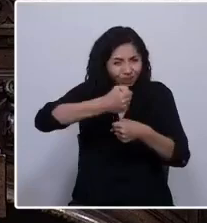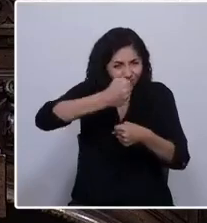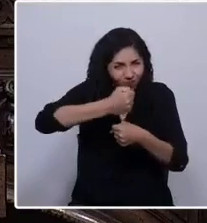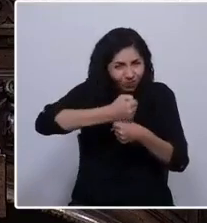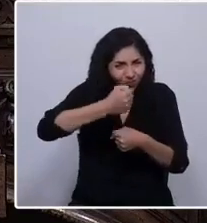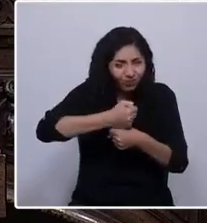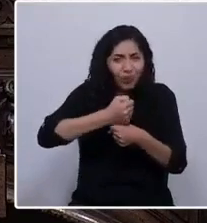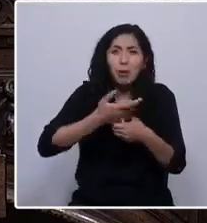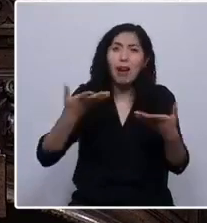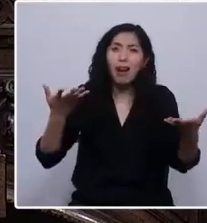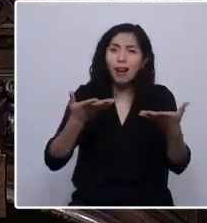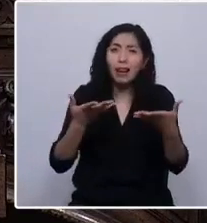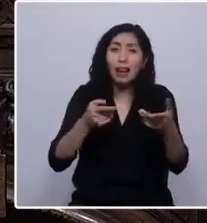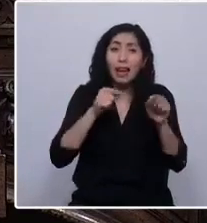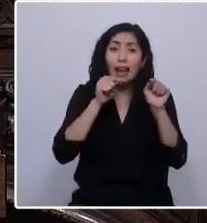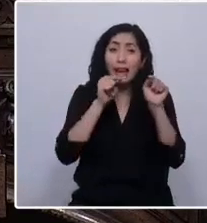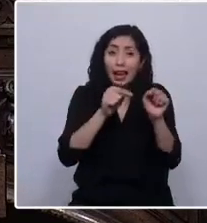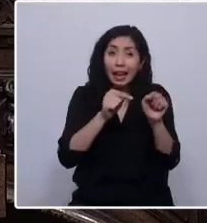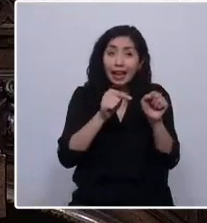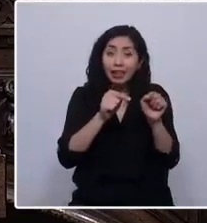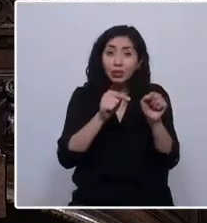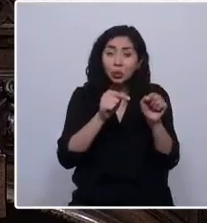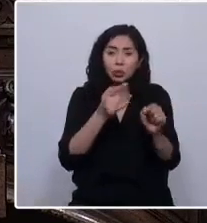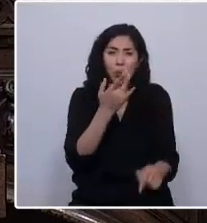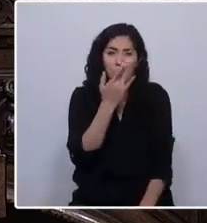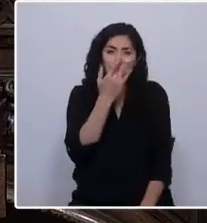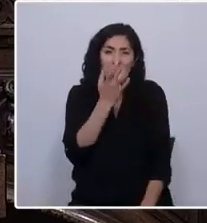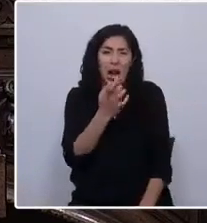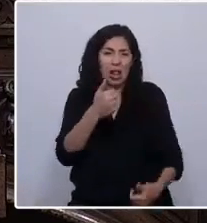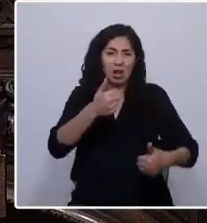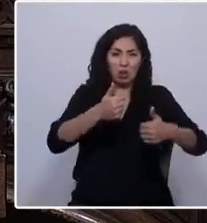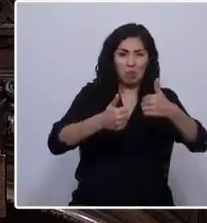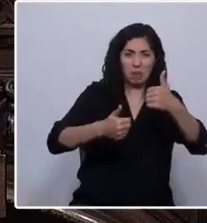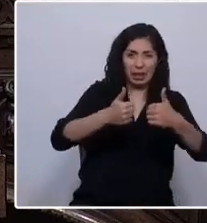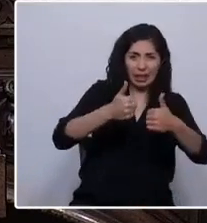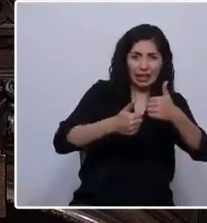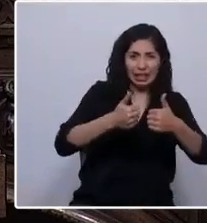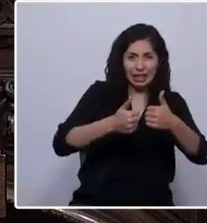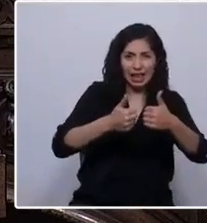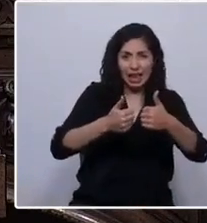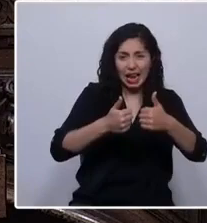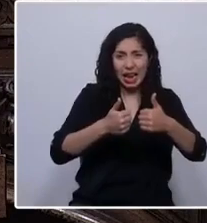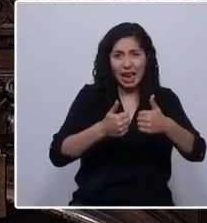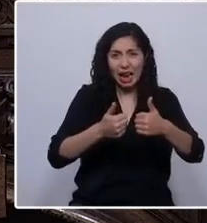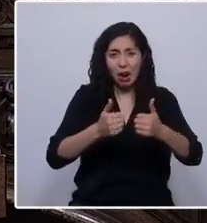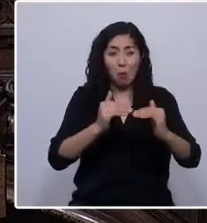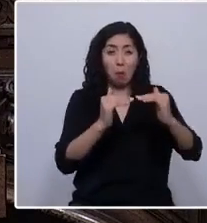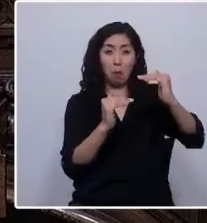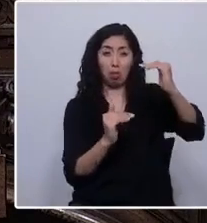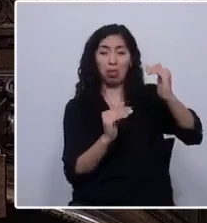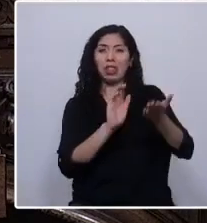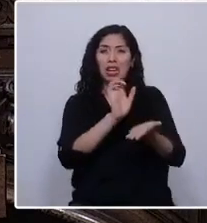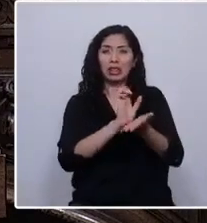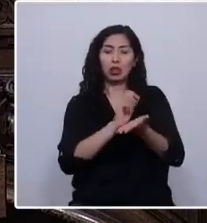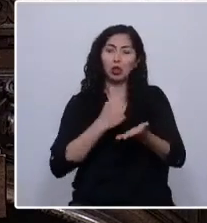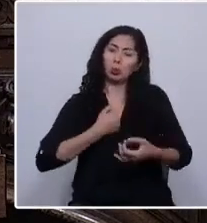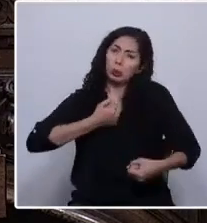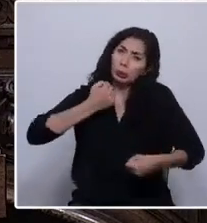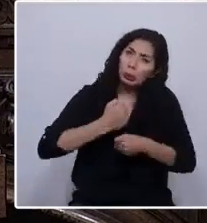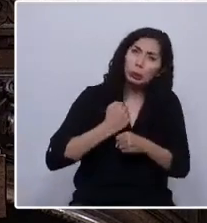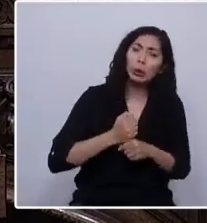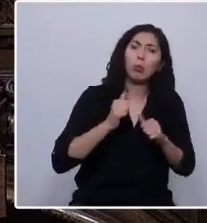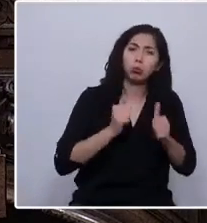para erradicar esos incentivos perversos de competencia de la relación vertical que impusa el Estado hacia las